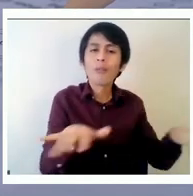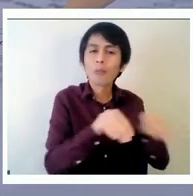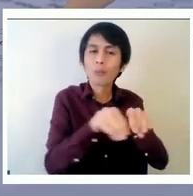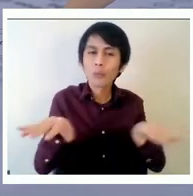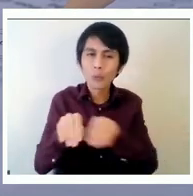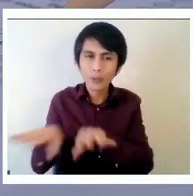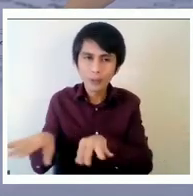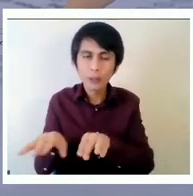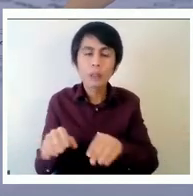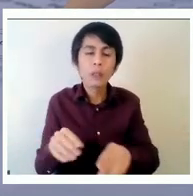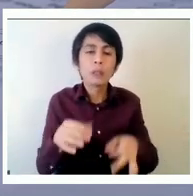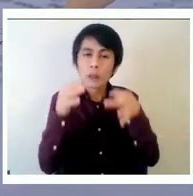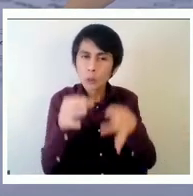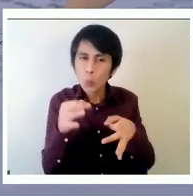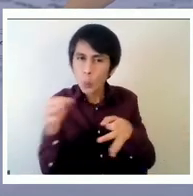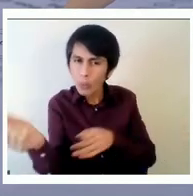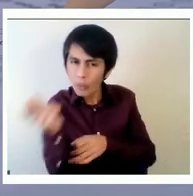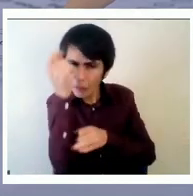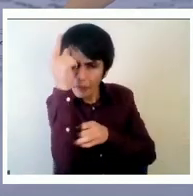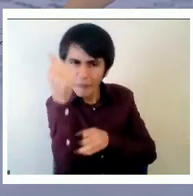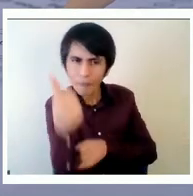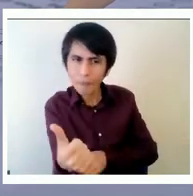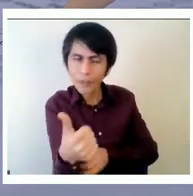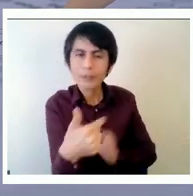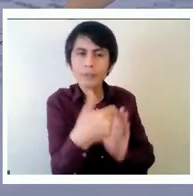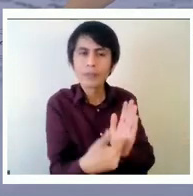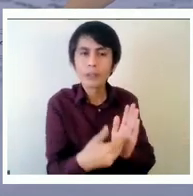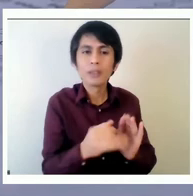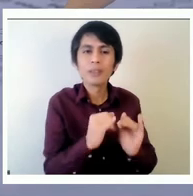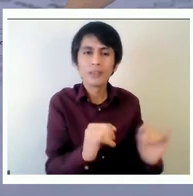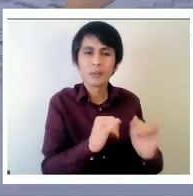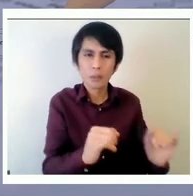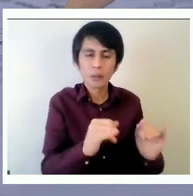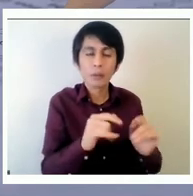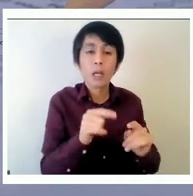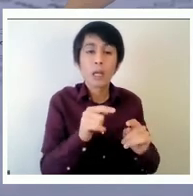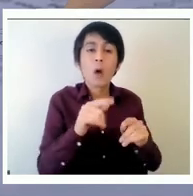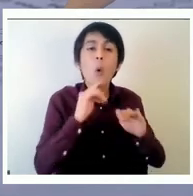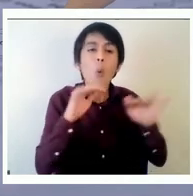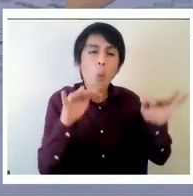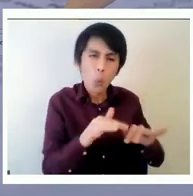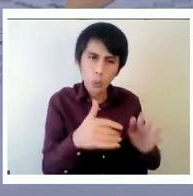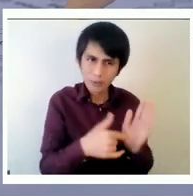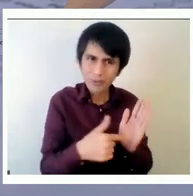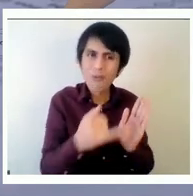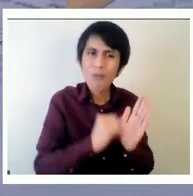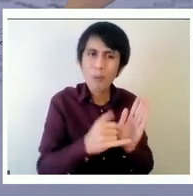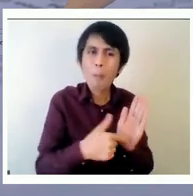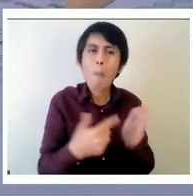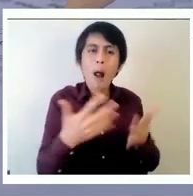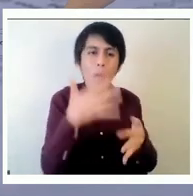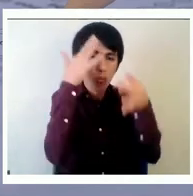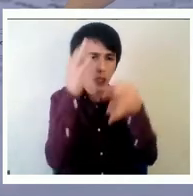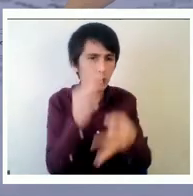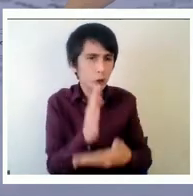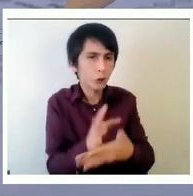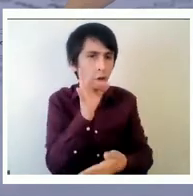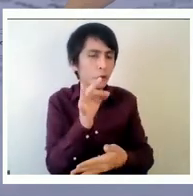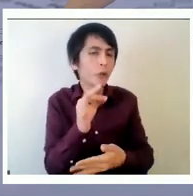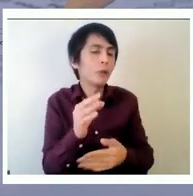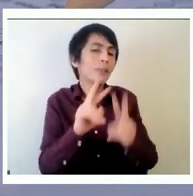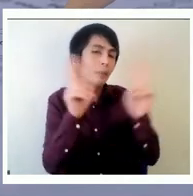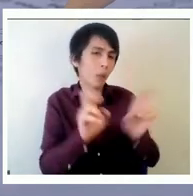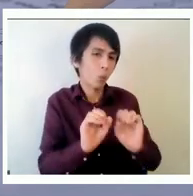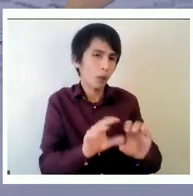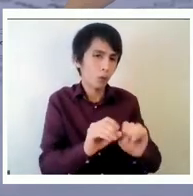sociedad y que sean utilizados para la toma de decisiones educativas tanto a nivel de política como también a nivel